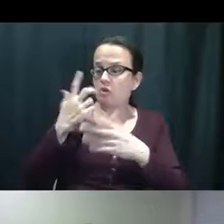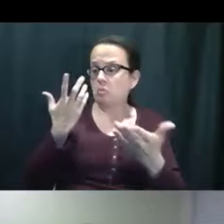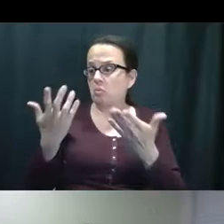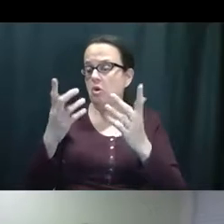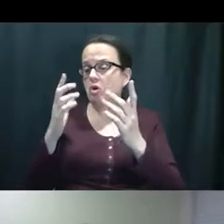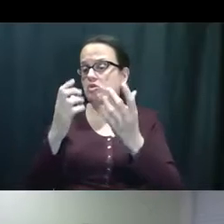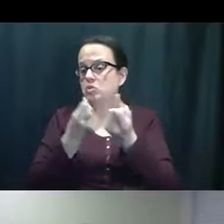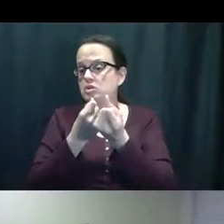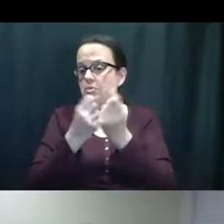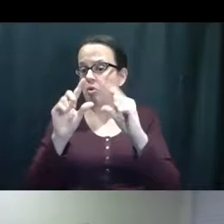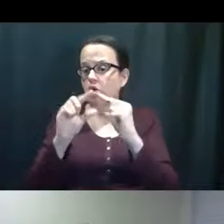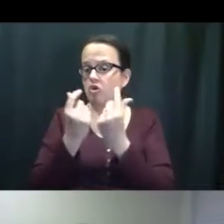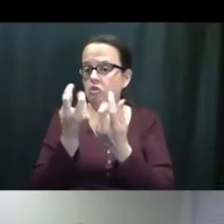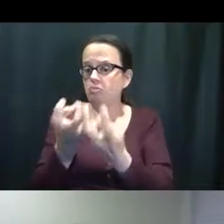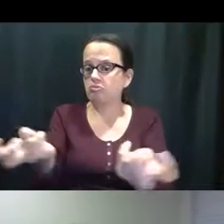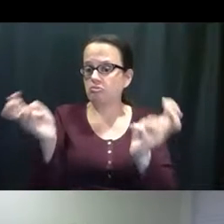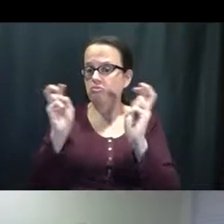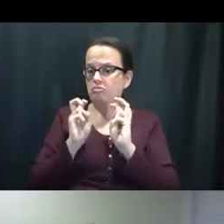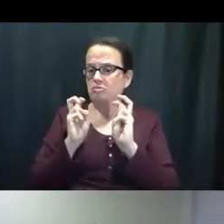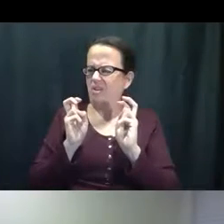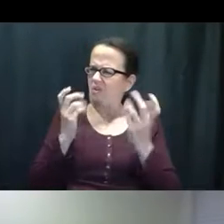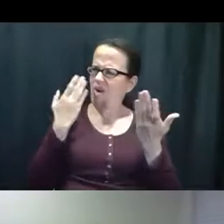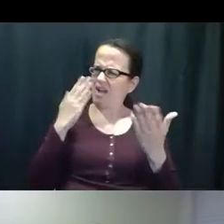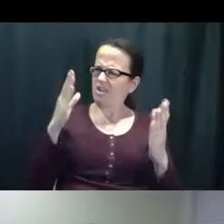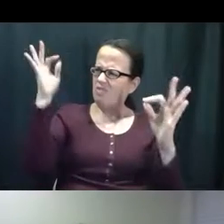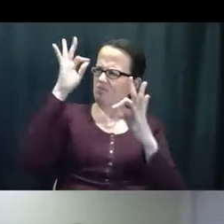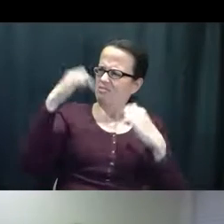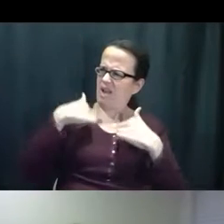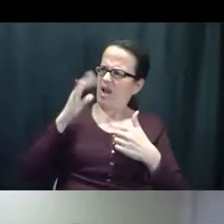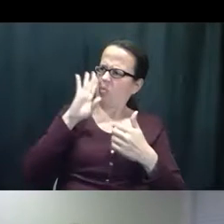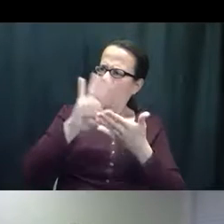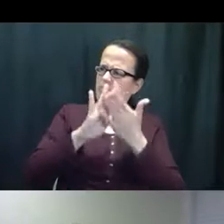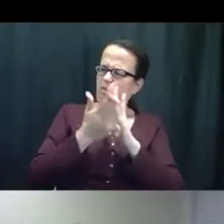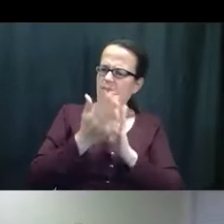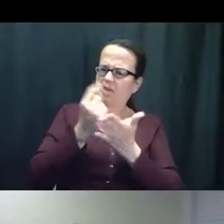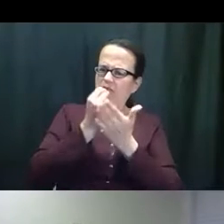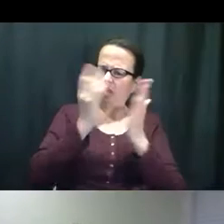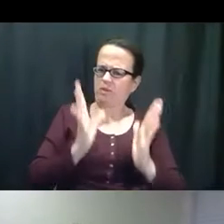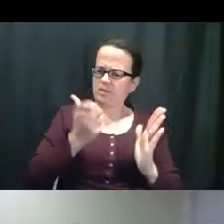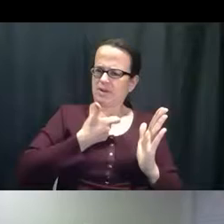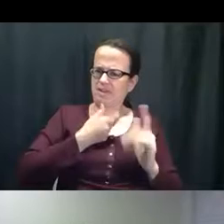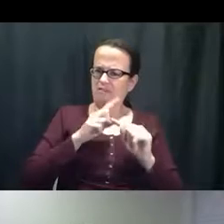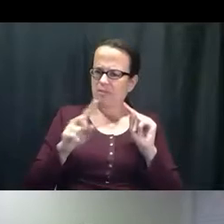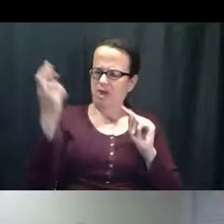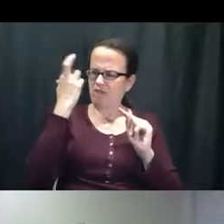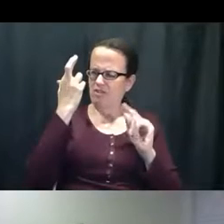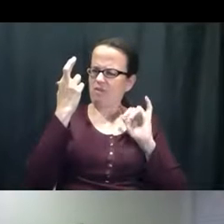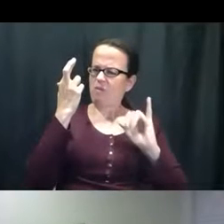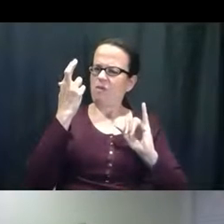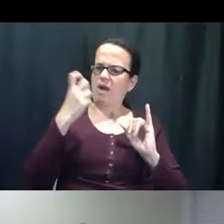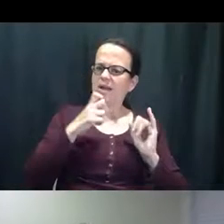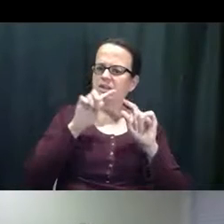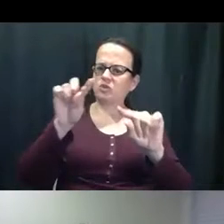No. Cuando estaba en la escuela nos referían a grupos de apoyos. No sabía que necesitaba un grupo de apoyo. No necesito